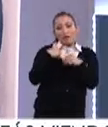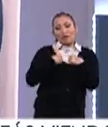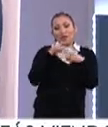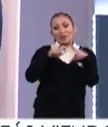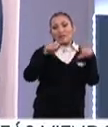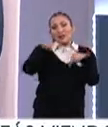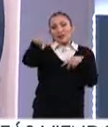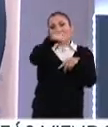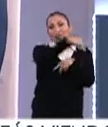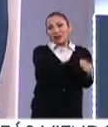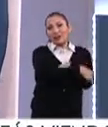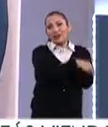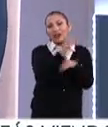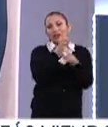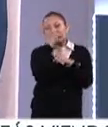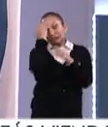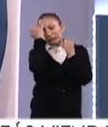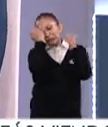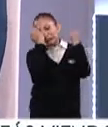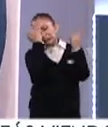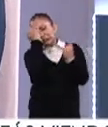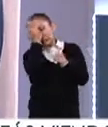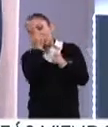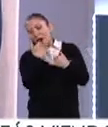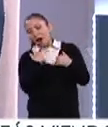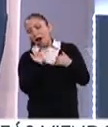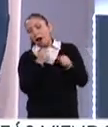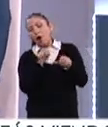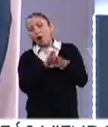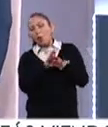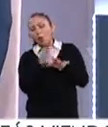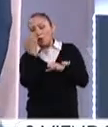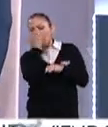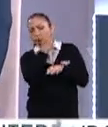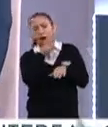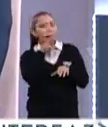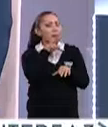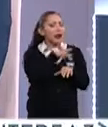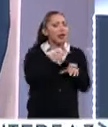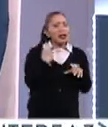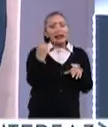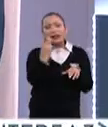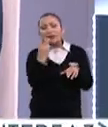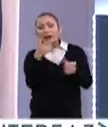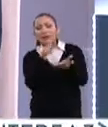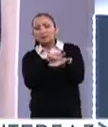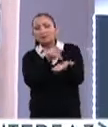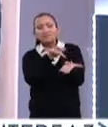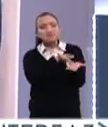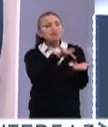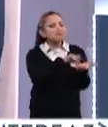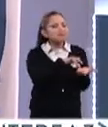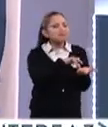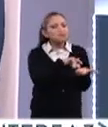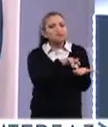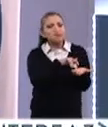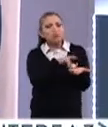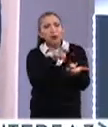metodologías que nos acercan a entender cómo analizar la vulnerabilidad. ¿Cuáles son estos